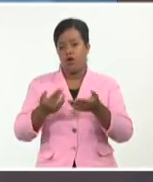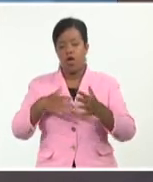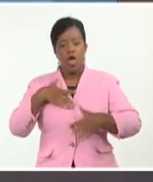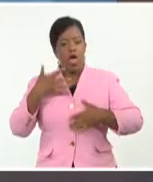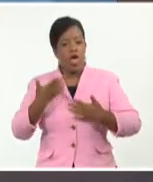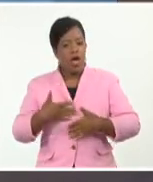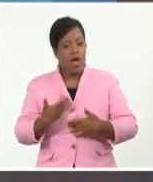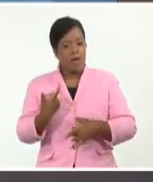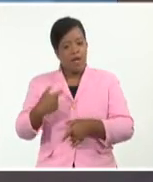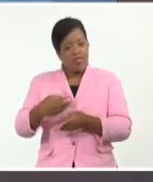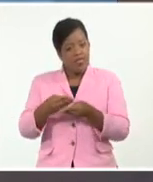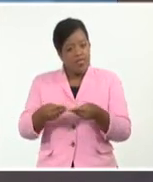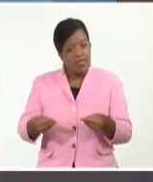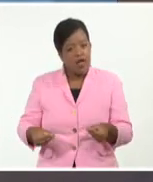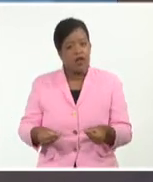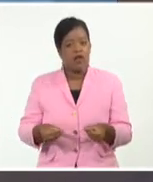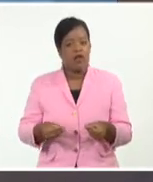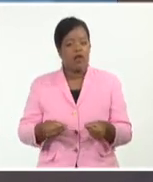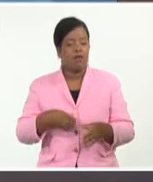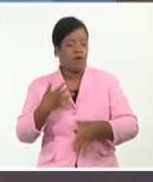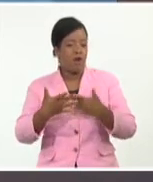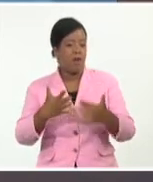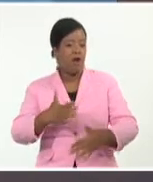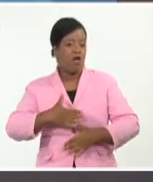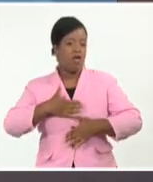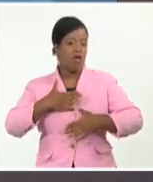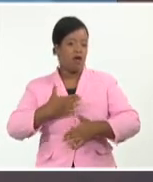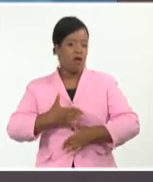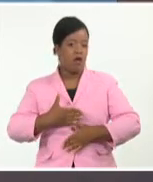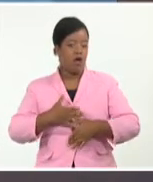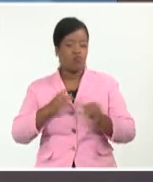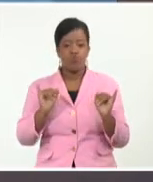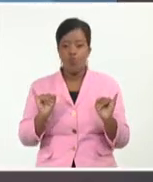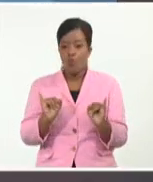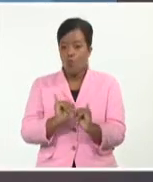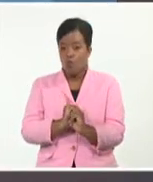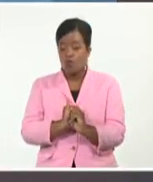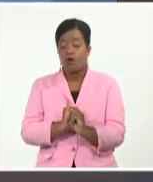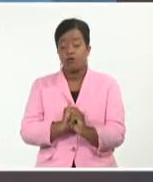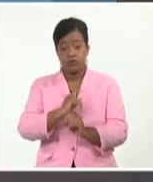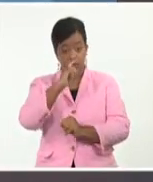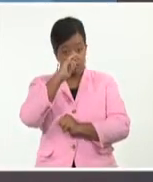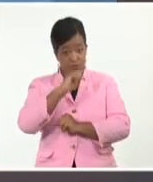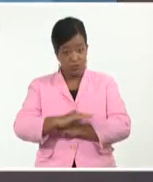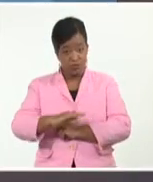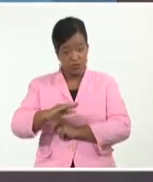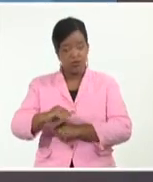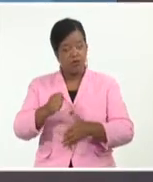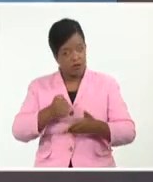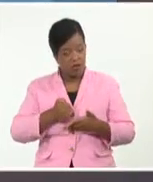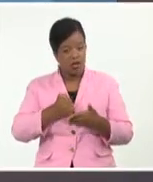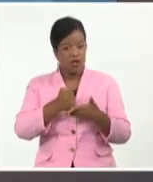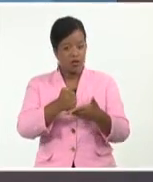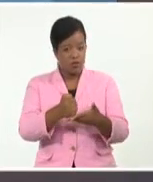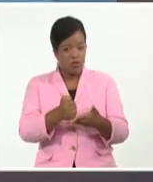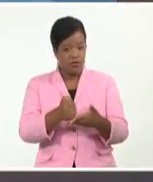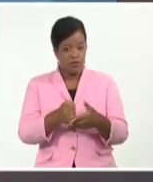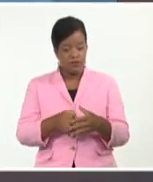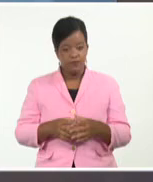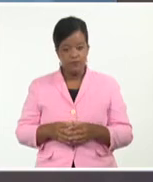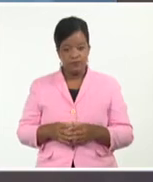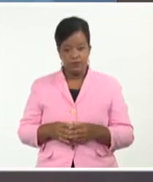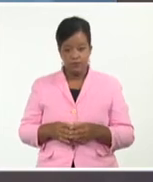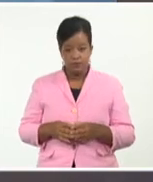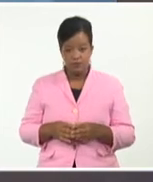diarreas, neumonía y desnutrición, hasta el desarrollo del sistema inmunológico y la reducción del riesgo de muerte del bebé durante